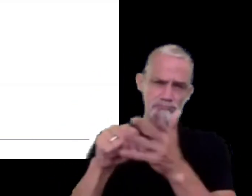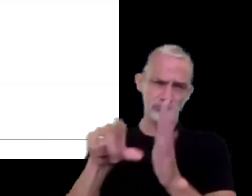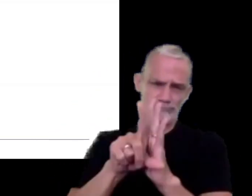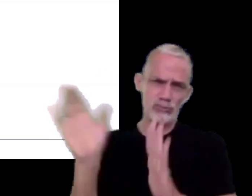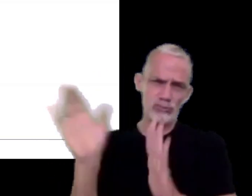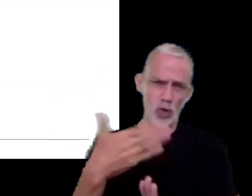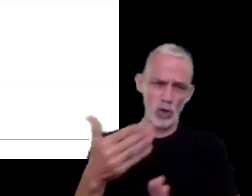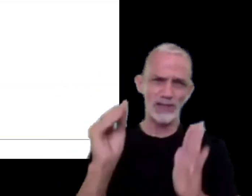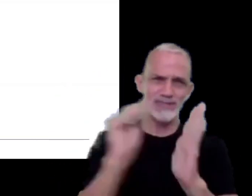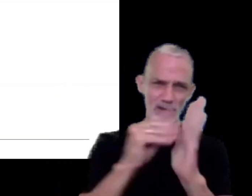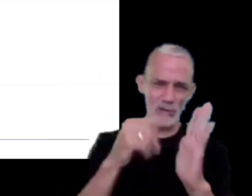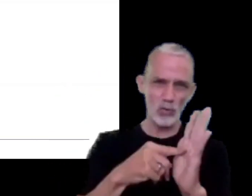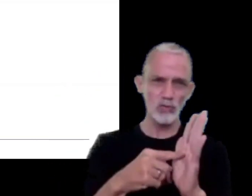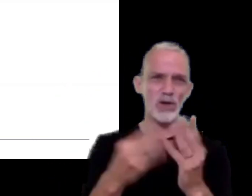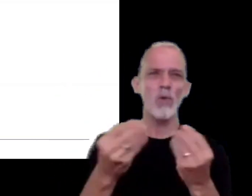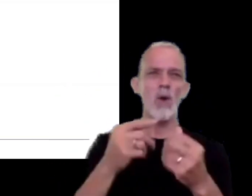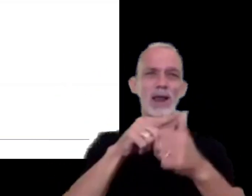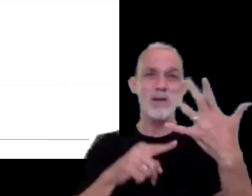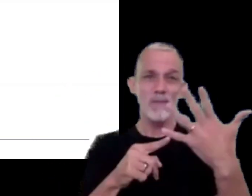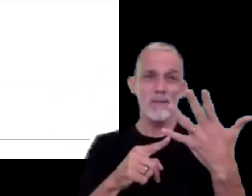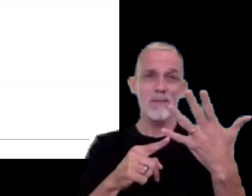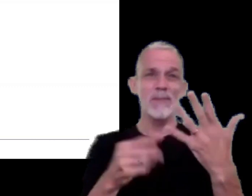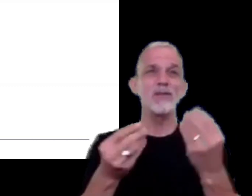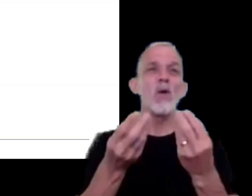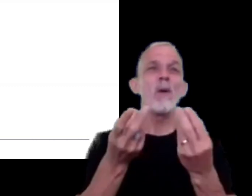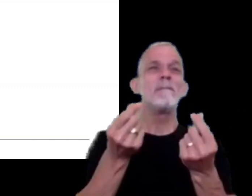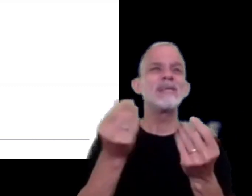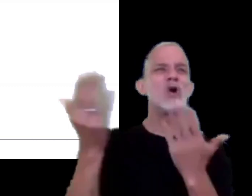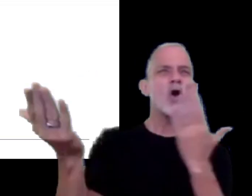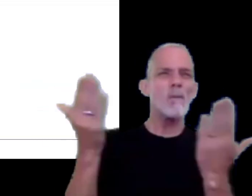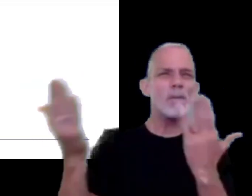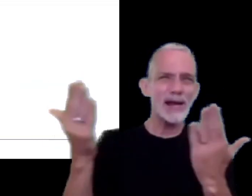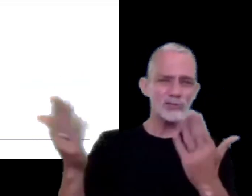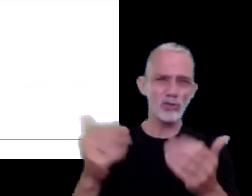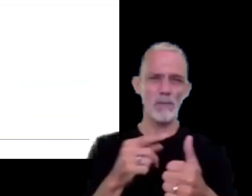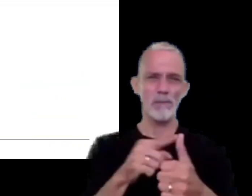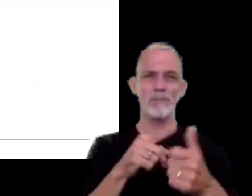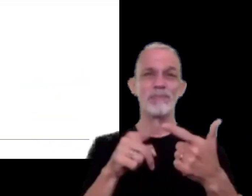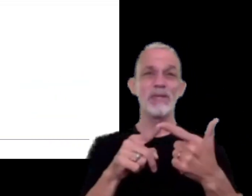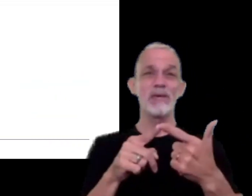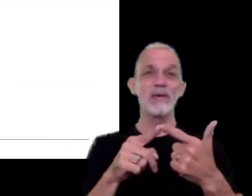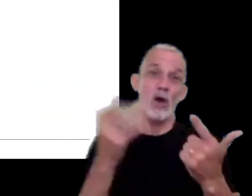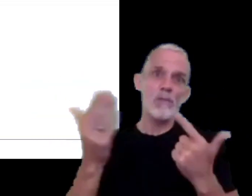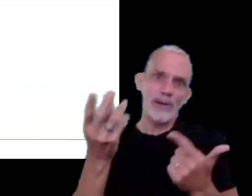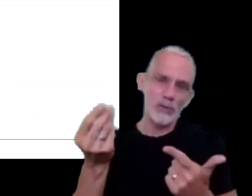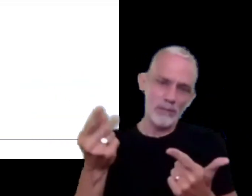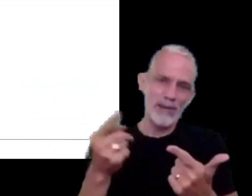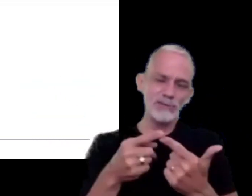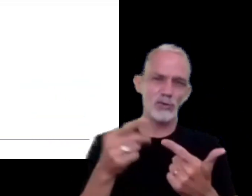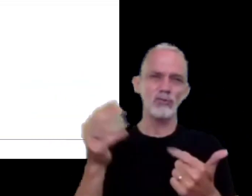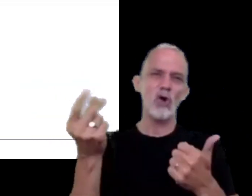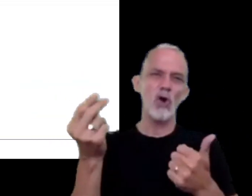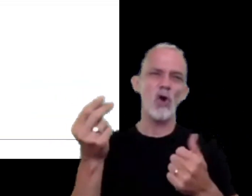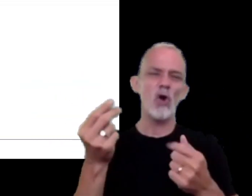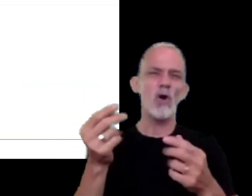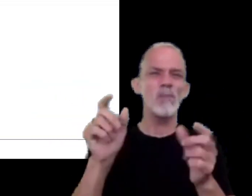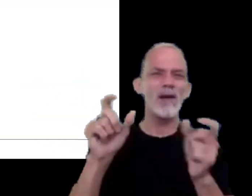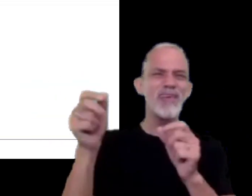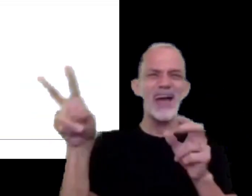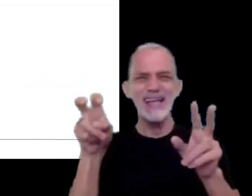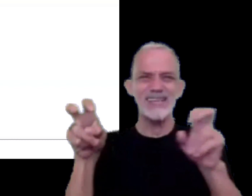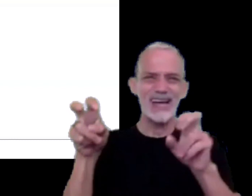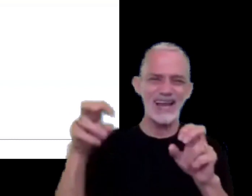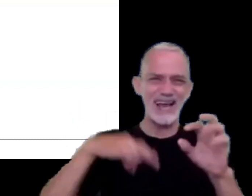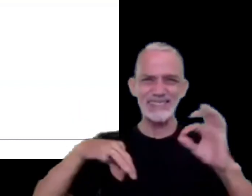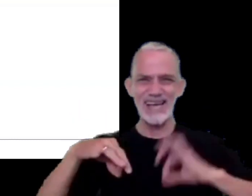que son los métodos de precios comparables comparación de precios o comparación de márgenes a nivel de